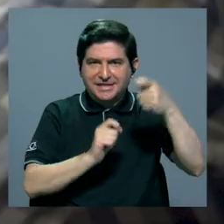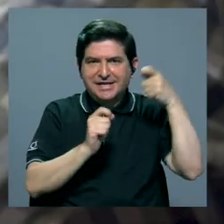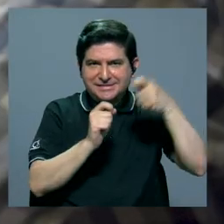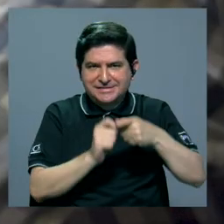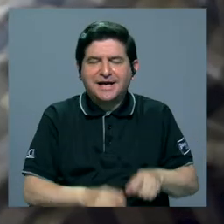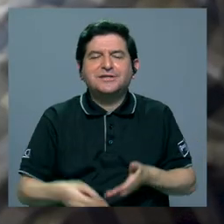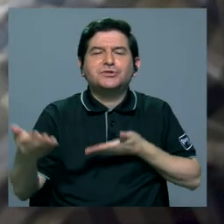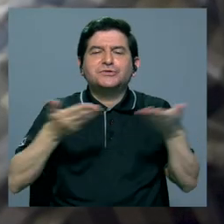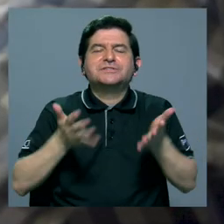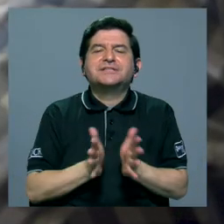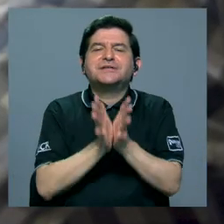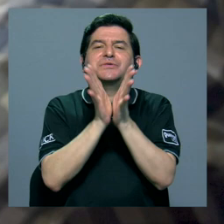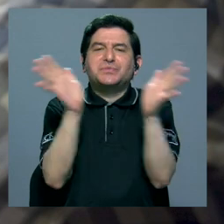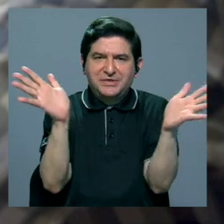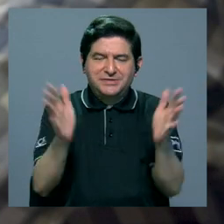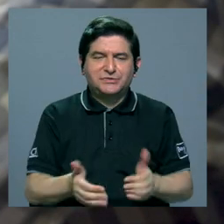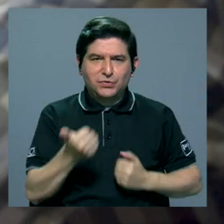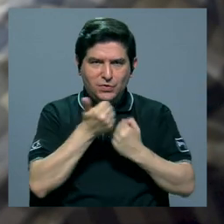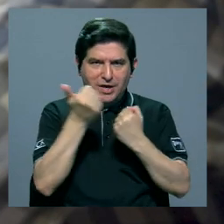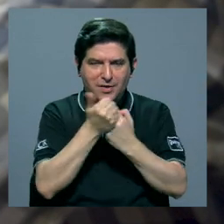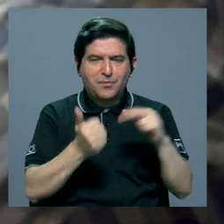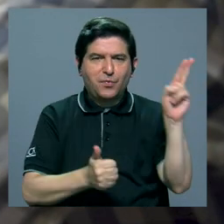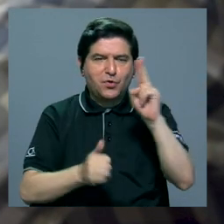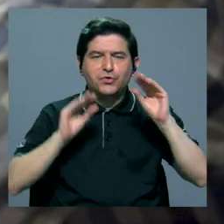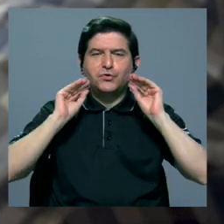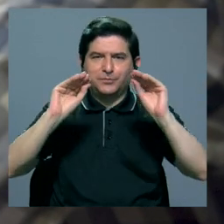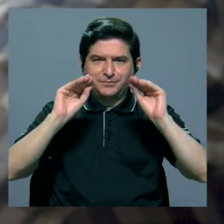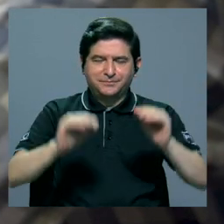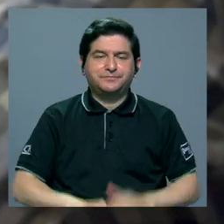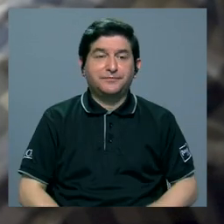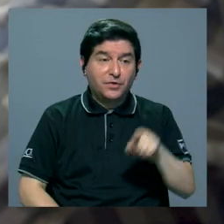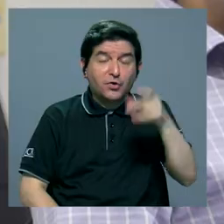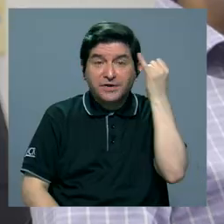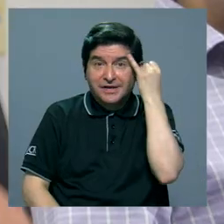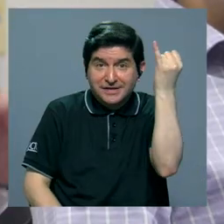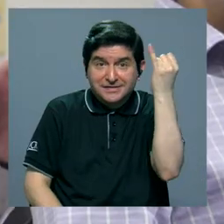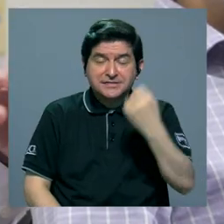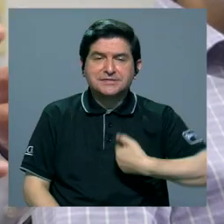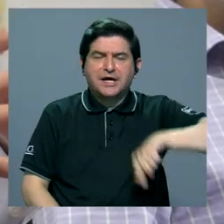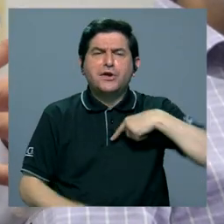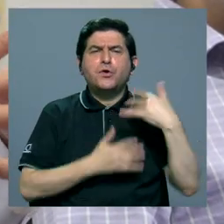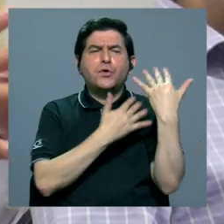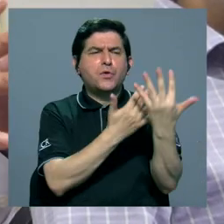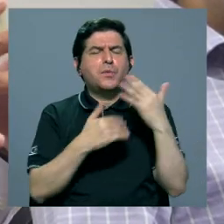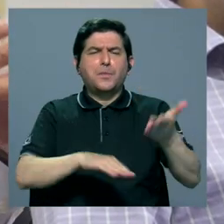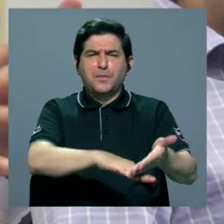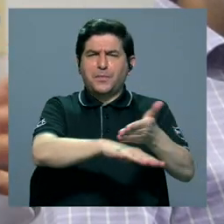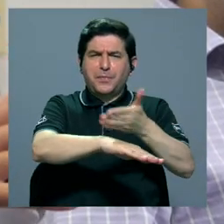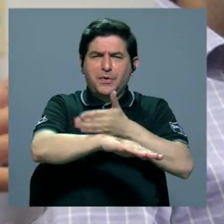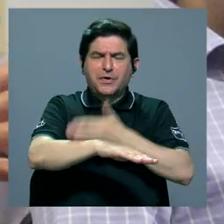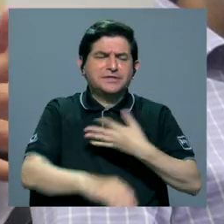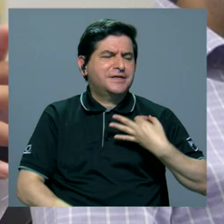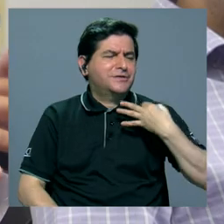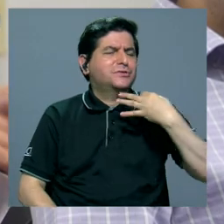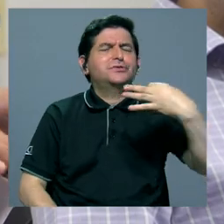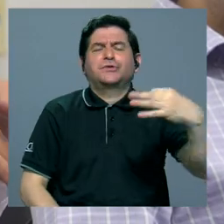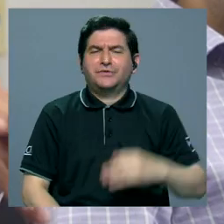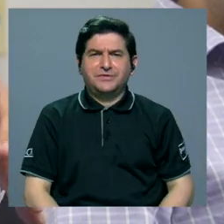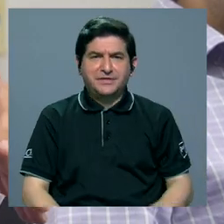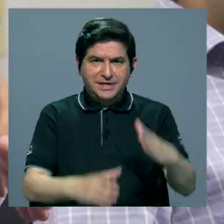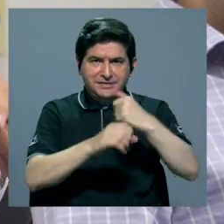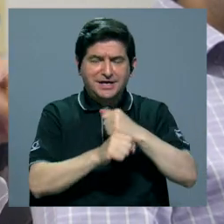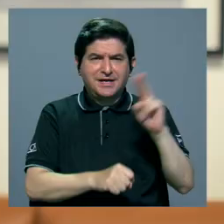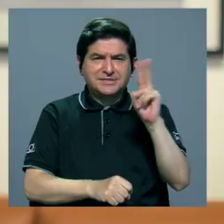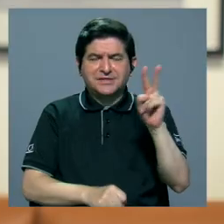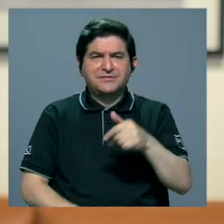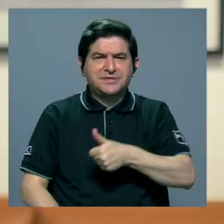precisamente como un servicio público, como un apoyo a las unidades académicas. En esa lógica lo que esperamos es mejorar cada día